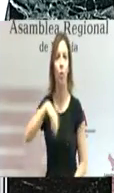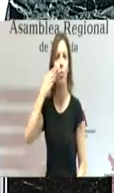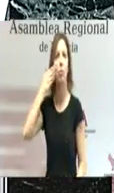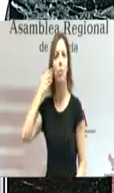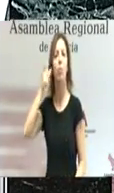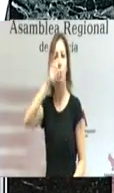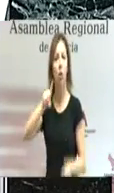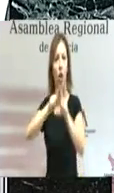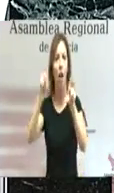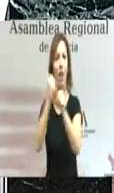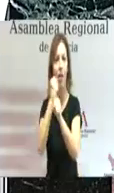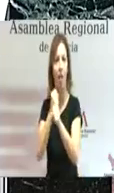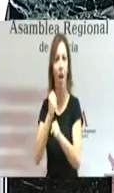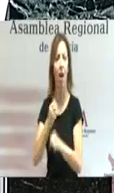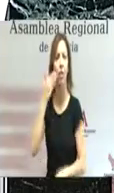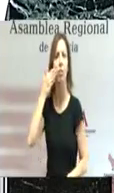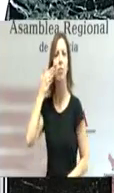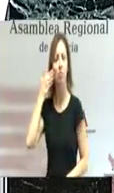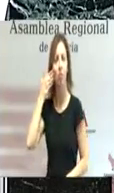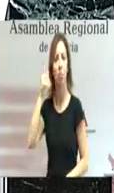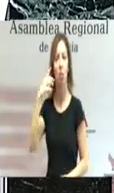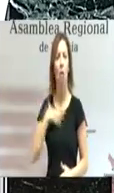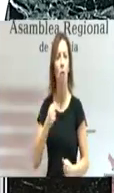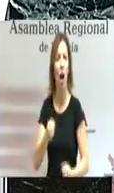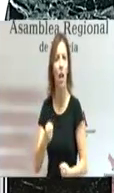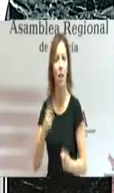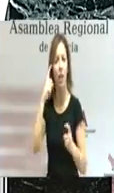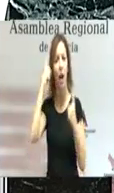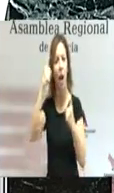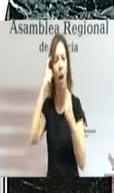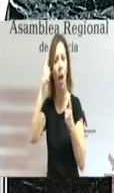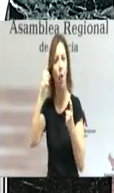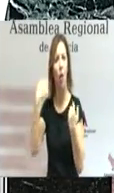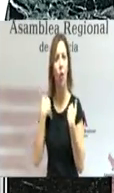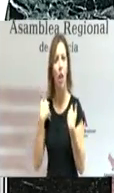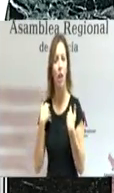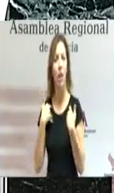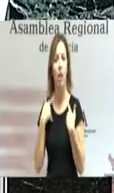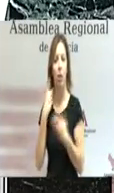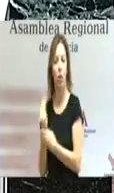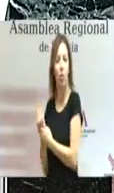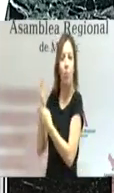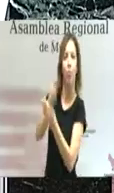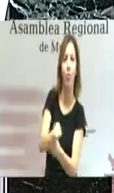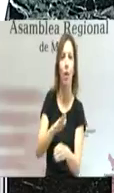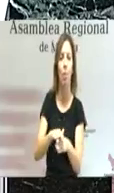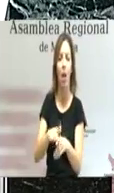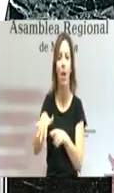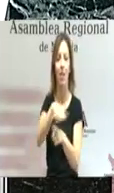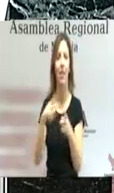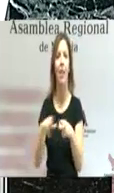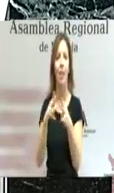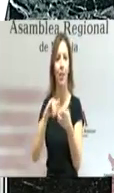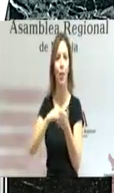nuestros empresarios, de su valentía, de su capacidad de sacrificio y de su aportación para sostener nuestro sistema,